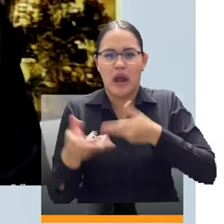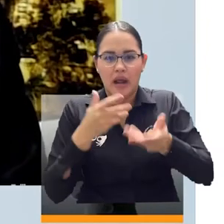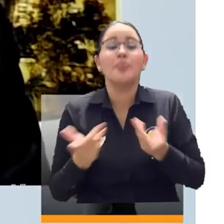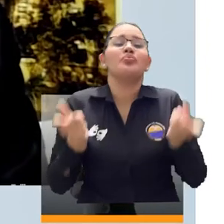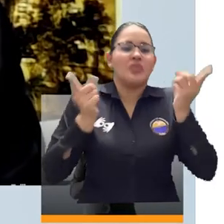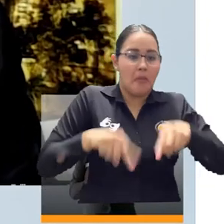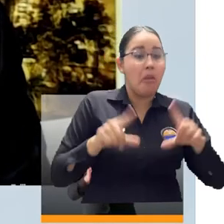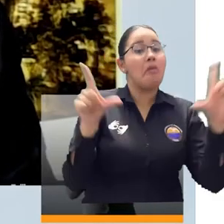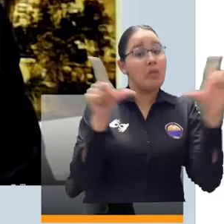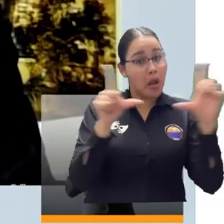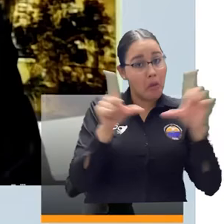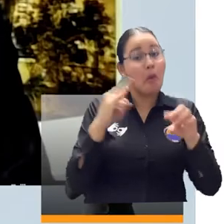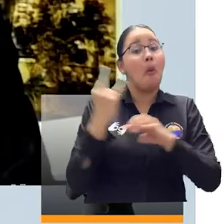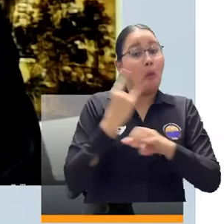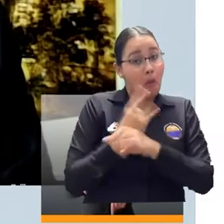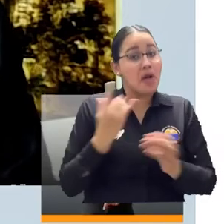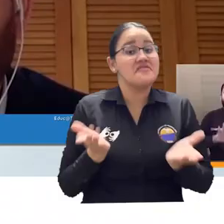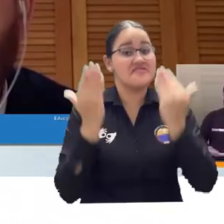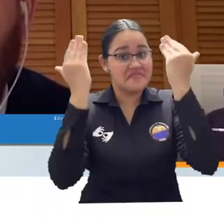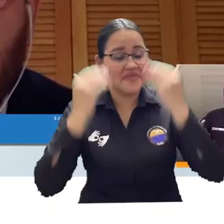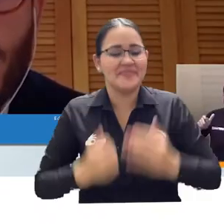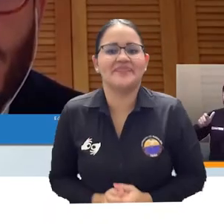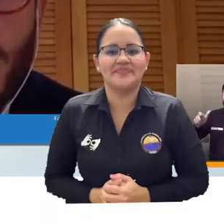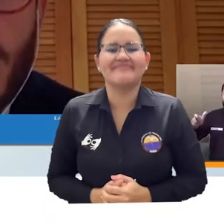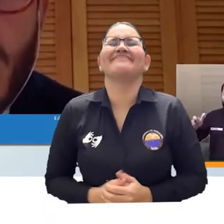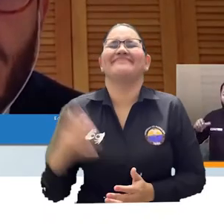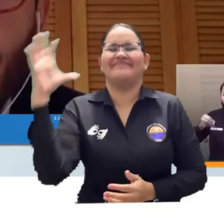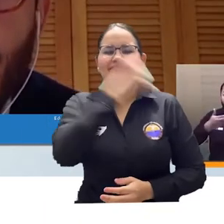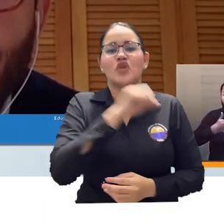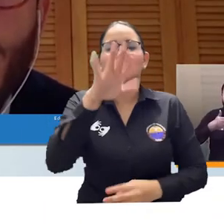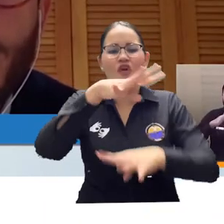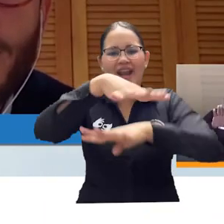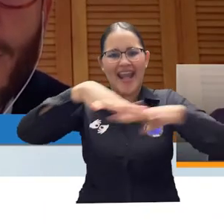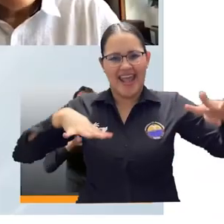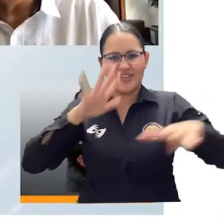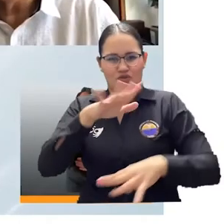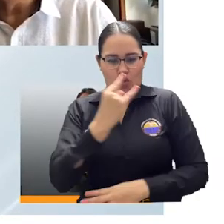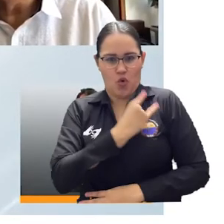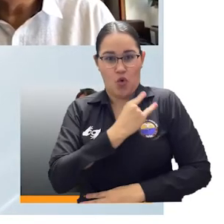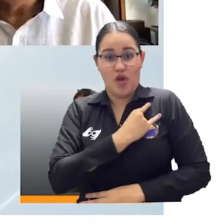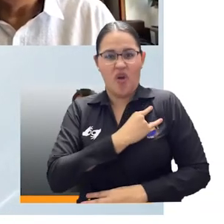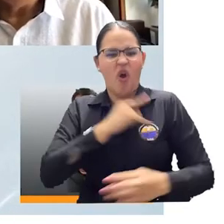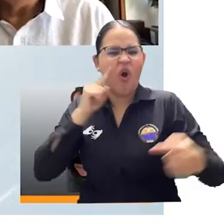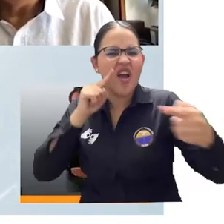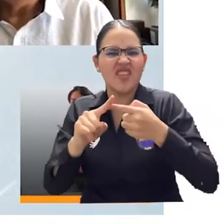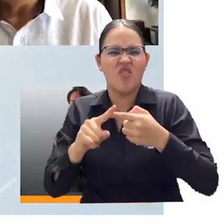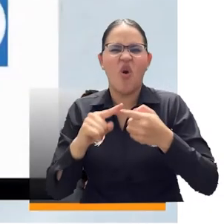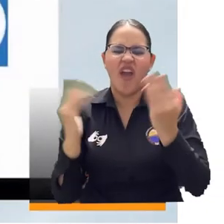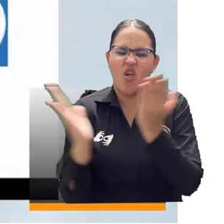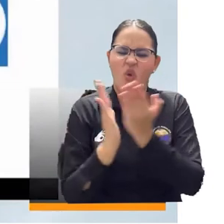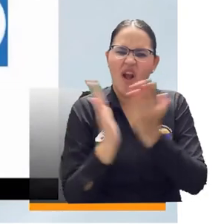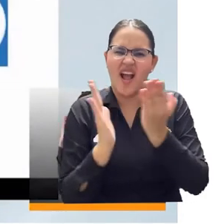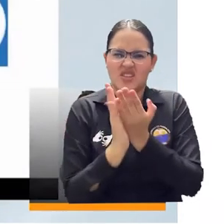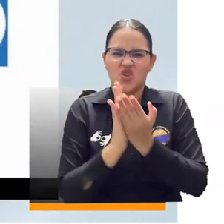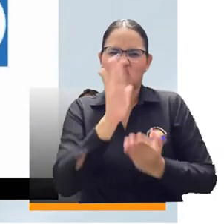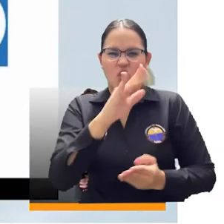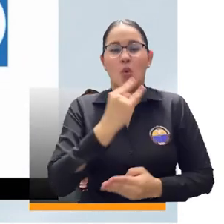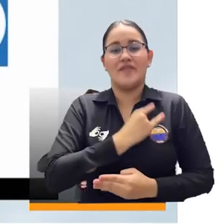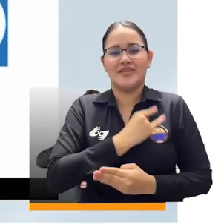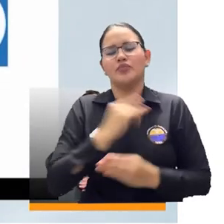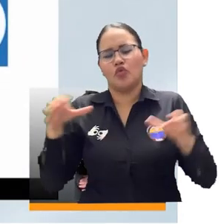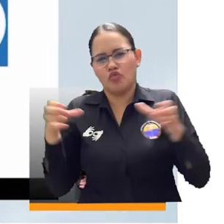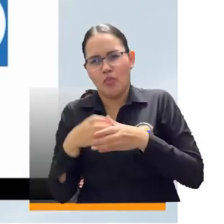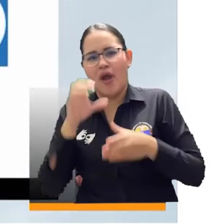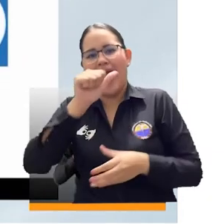Innovadora, que era a través de televisión. Este encuentro ha sido propiciado por la Red Universitaria para la Educación con Tecnología,